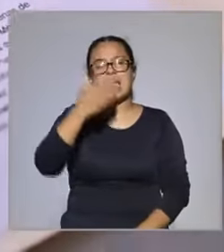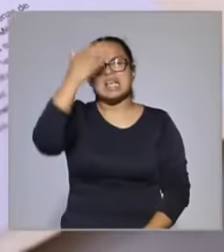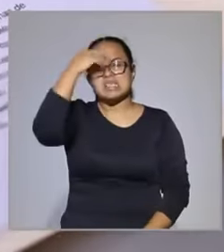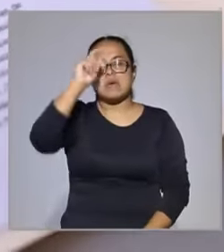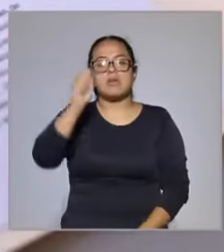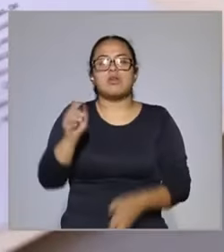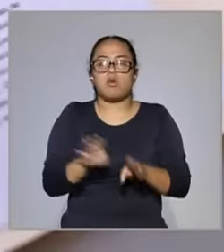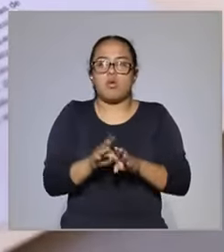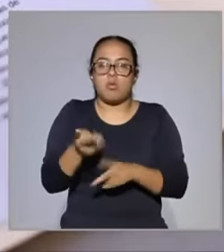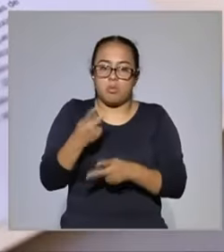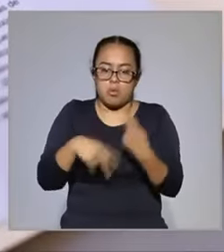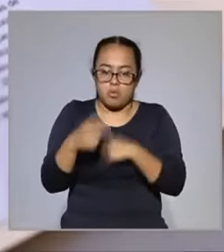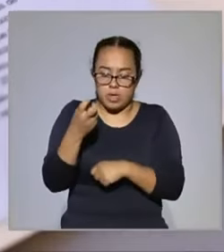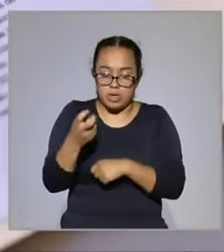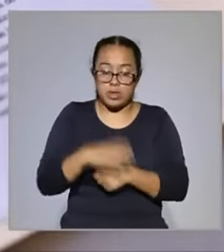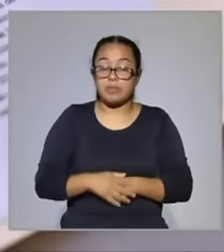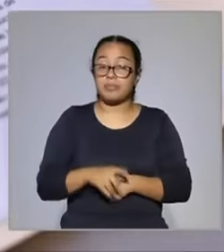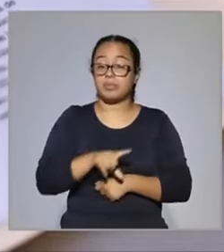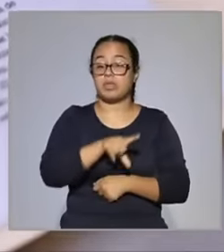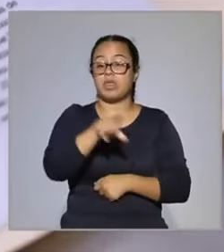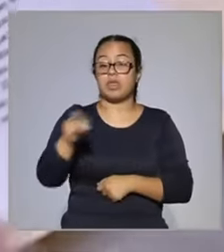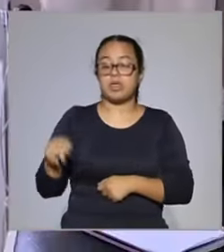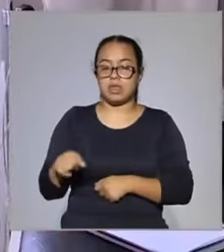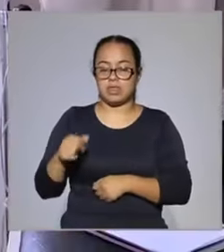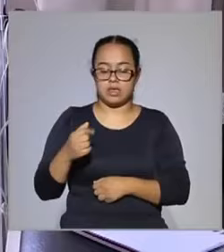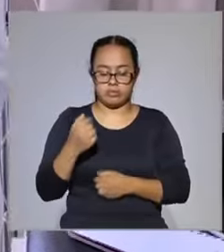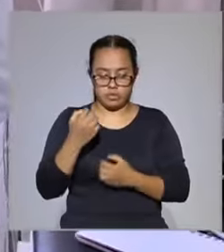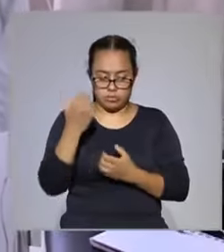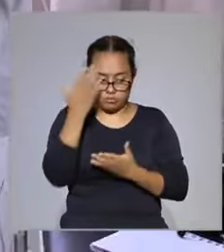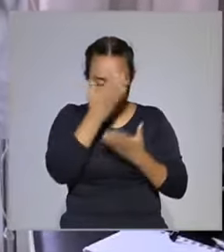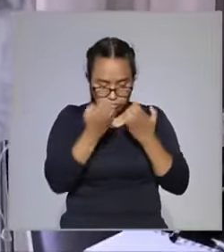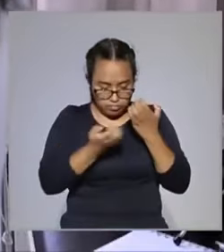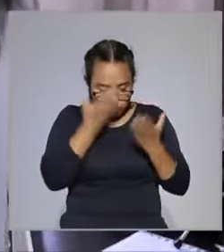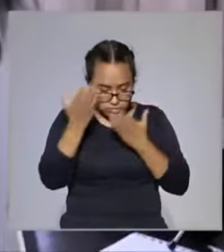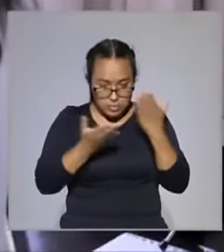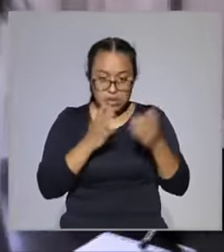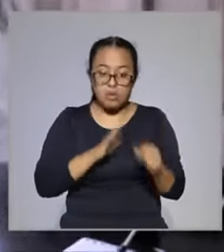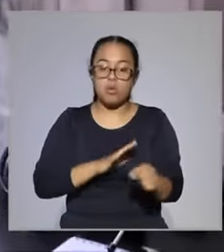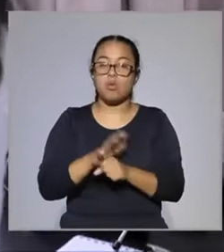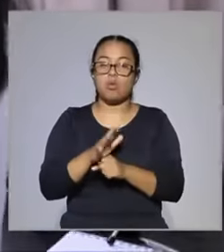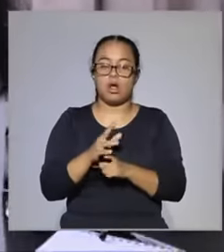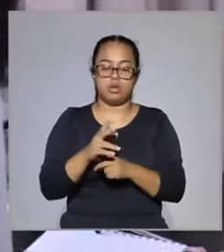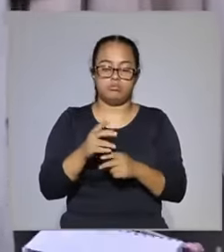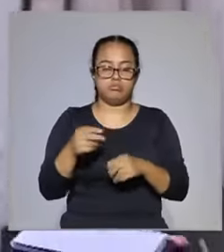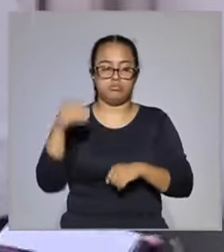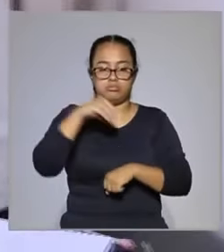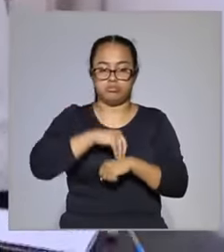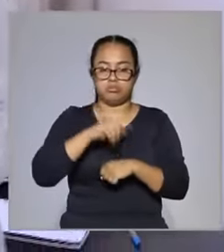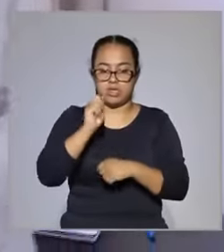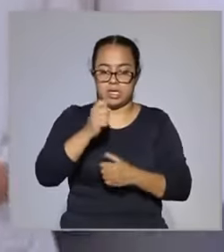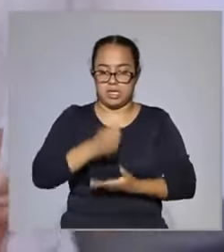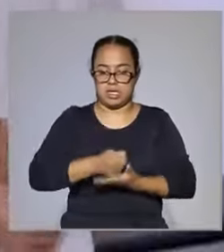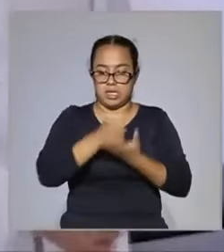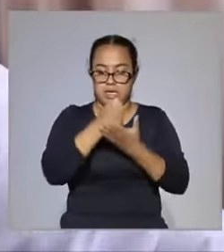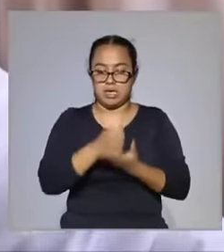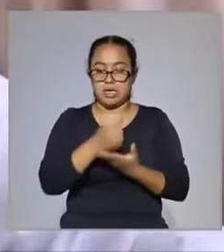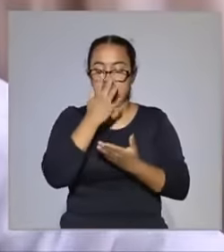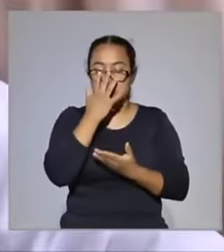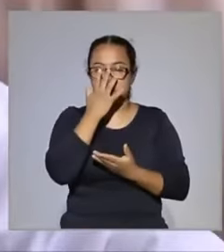terapéutica. Posteriormente, se estudian las bases sobre las cuales se fundamenta y se estructura toda la terapéutica.